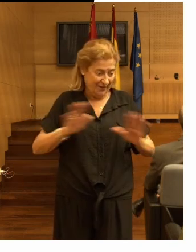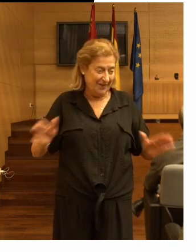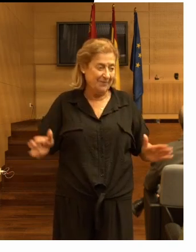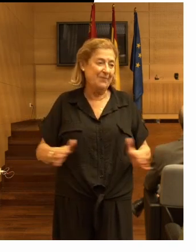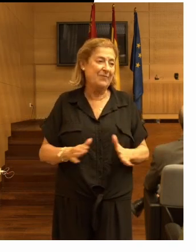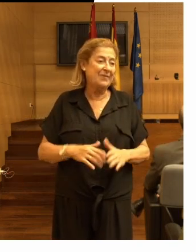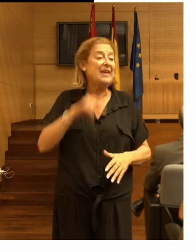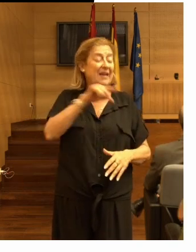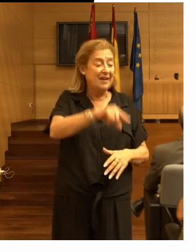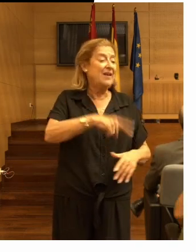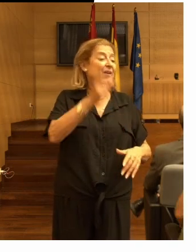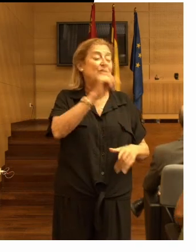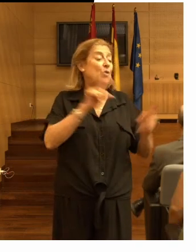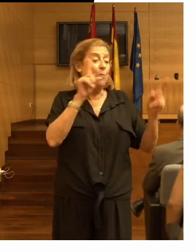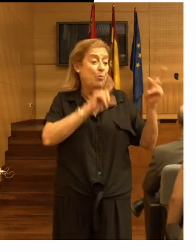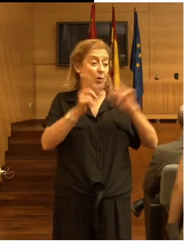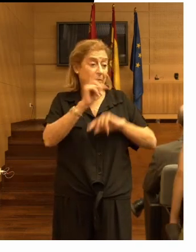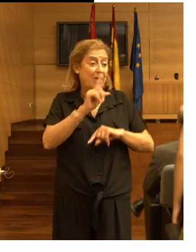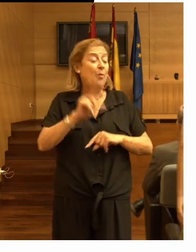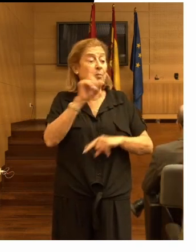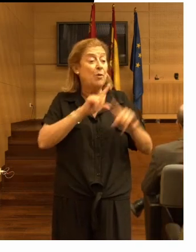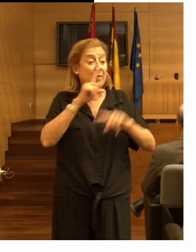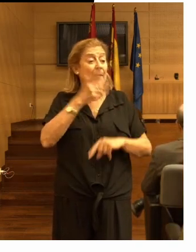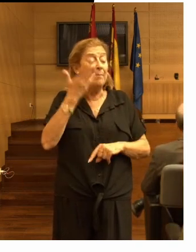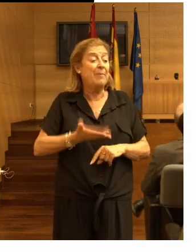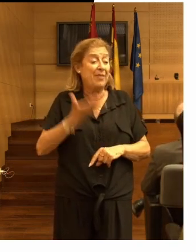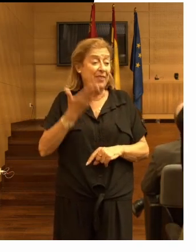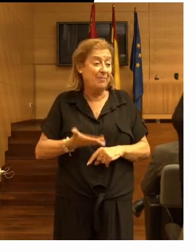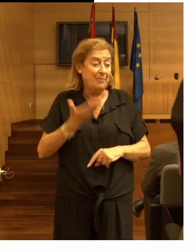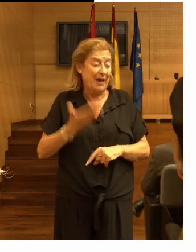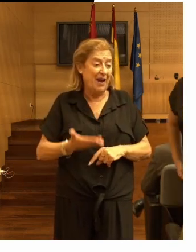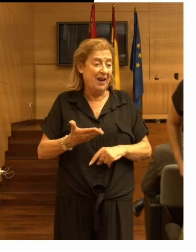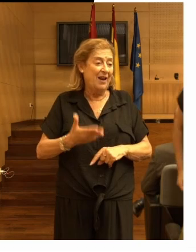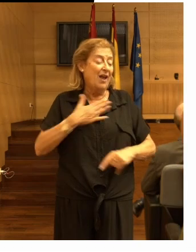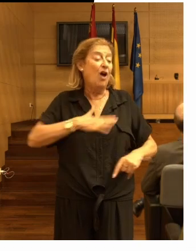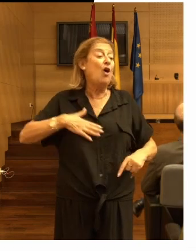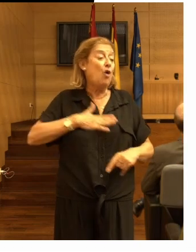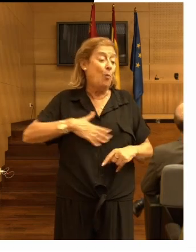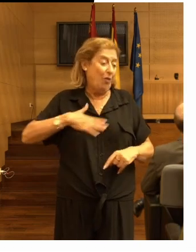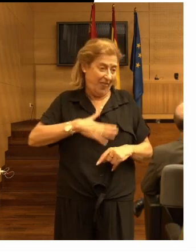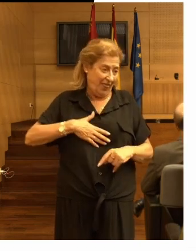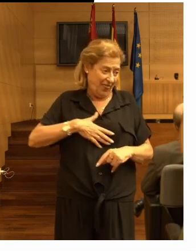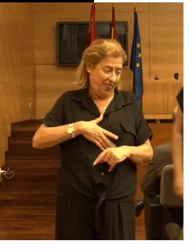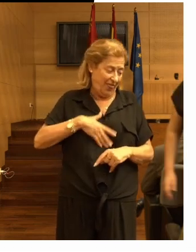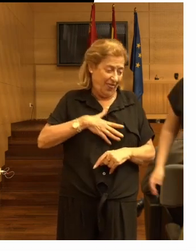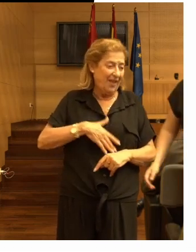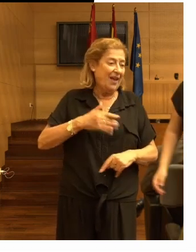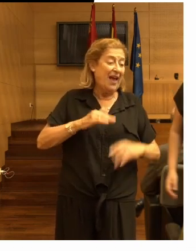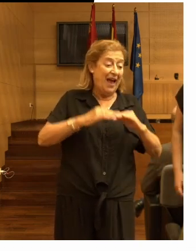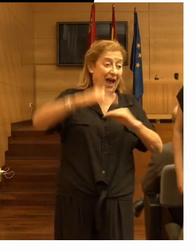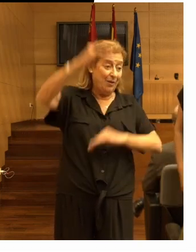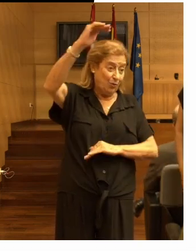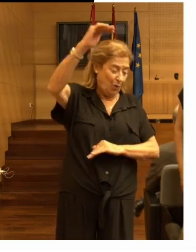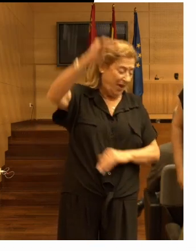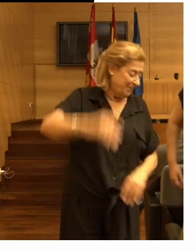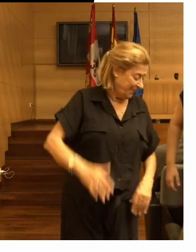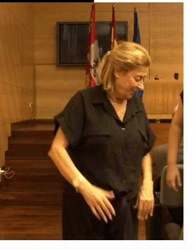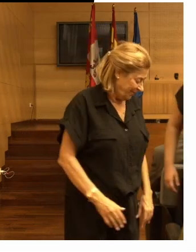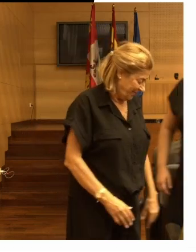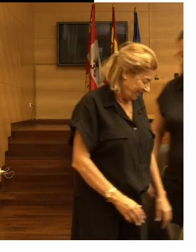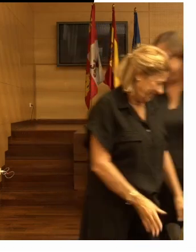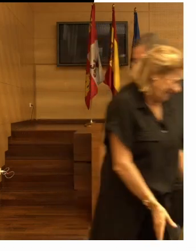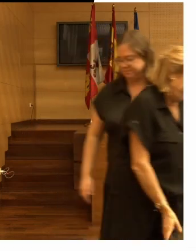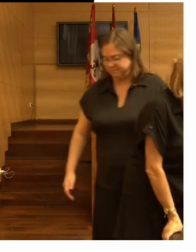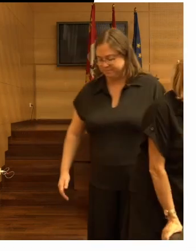eso no siempre es un problema el problema principal es siempre el confort la comodidad la altura la altura de la cama